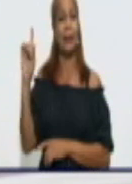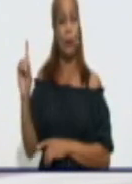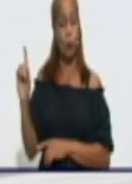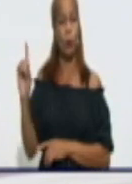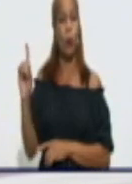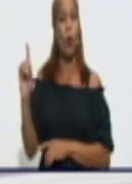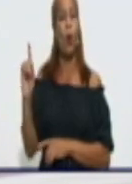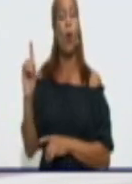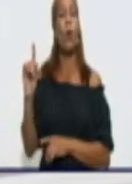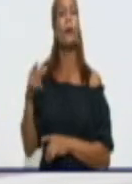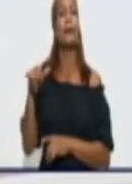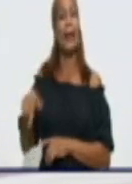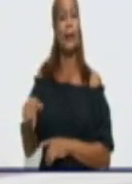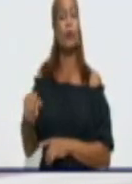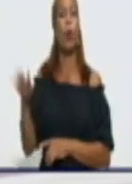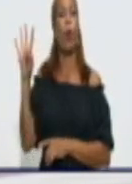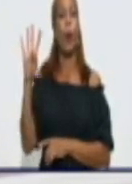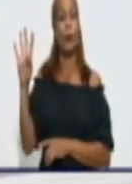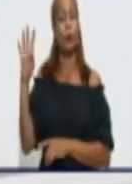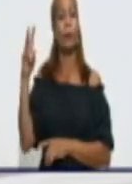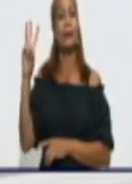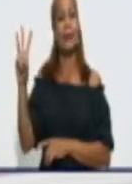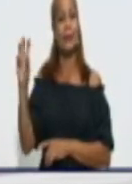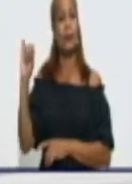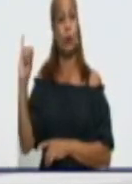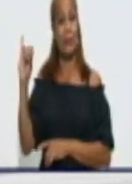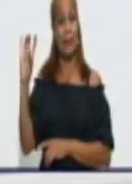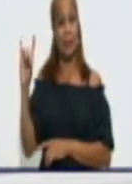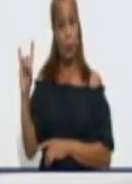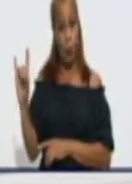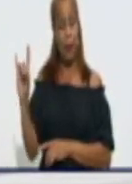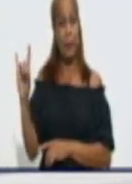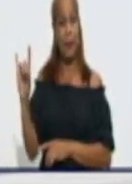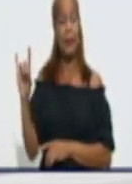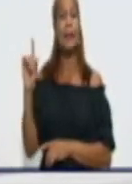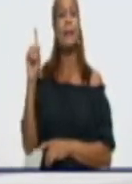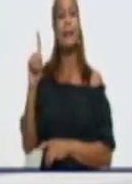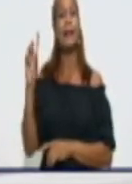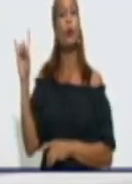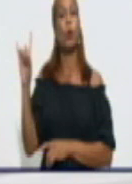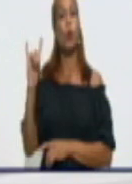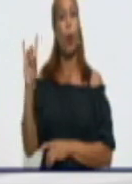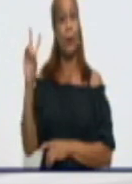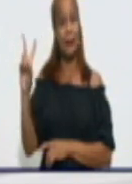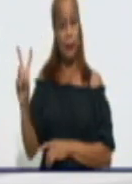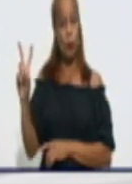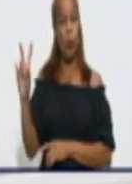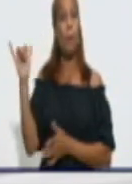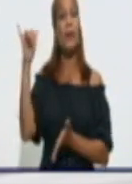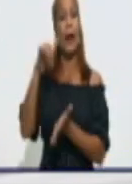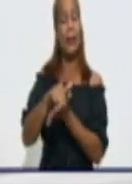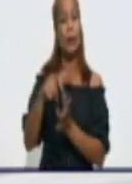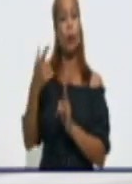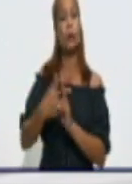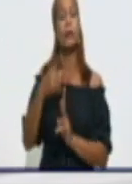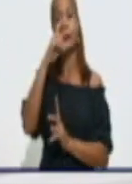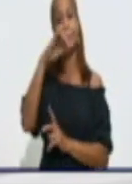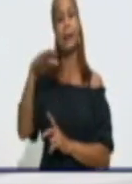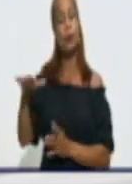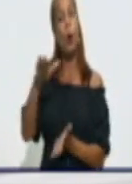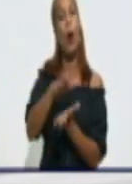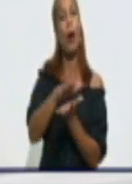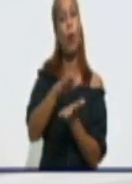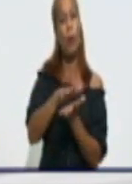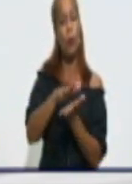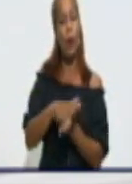de ellos 4,639 autóctonos, 192 viajeros, y en la edad pediátrica acumulamos ya